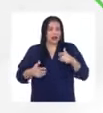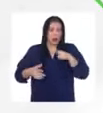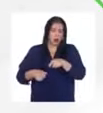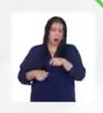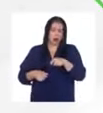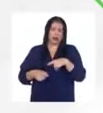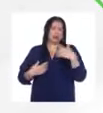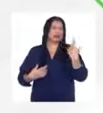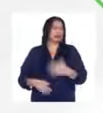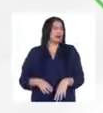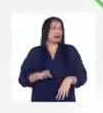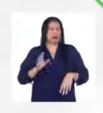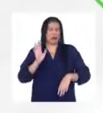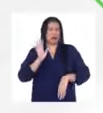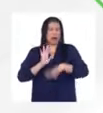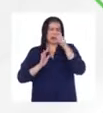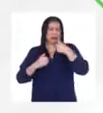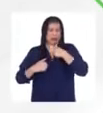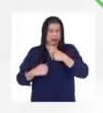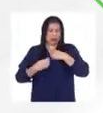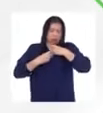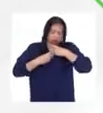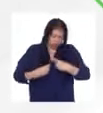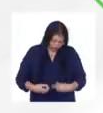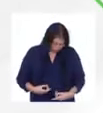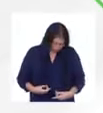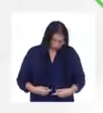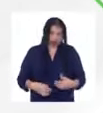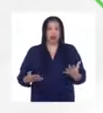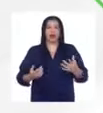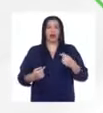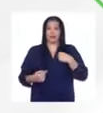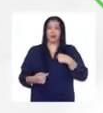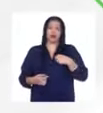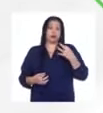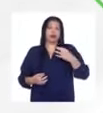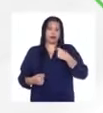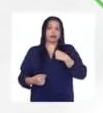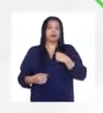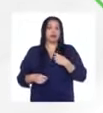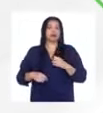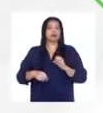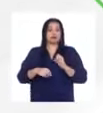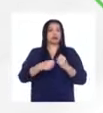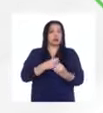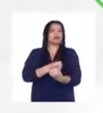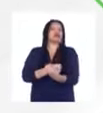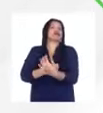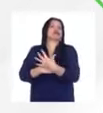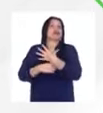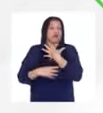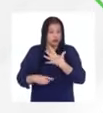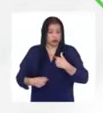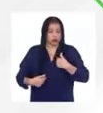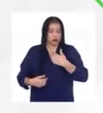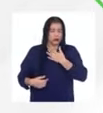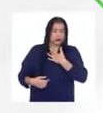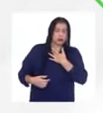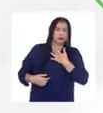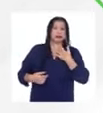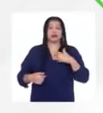peor suceso, lo que más me llevó abajo. Porque sí me influyó, sí la pasé mal, ¿no?